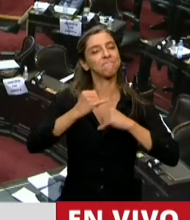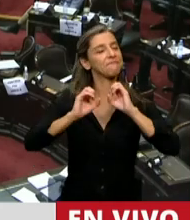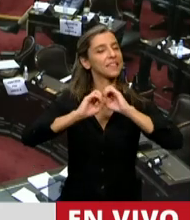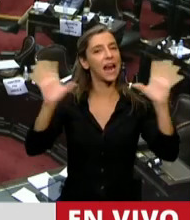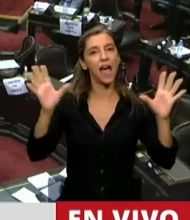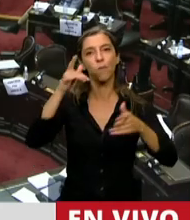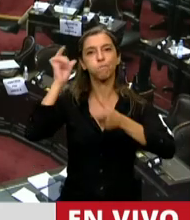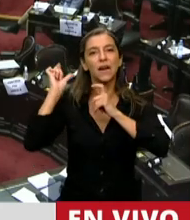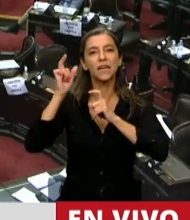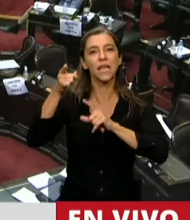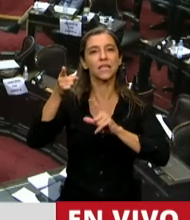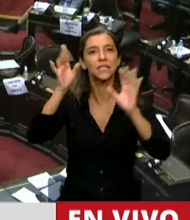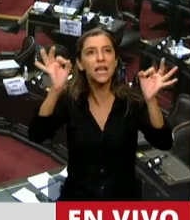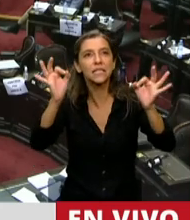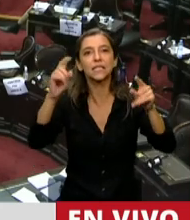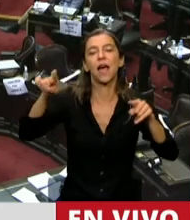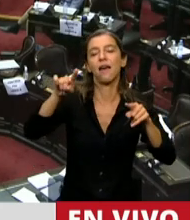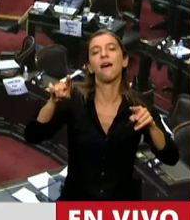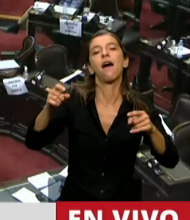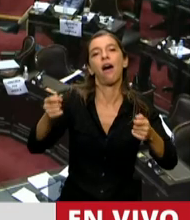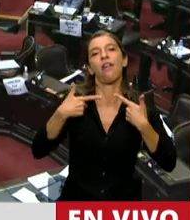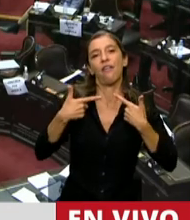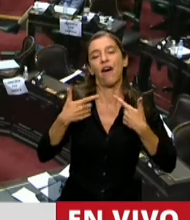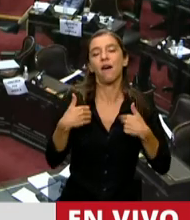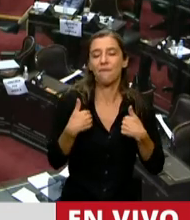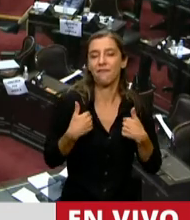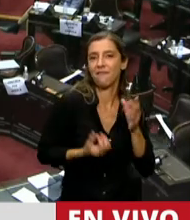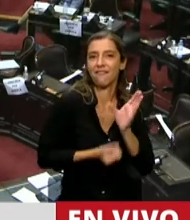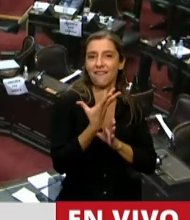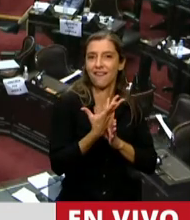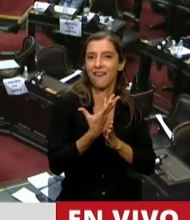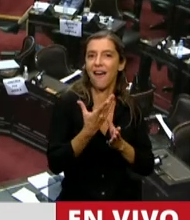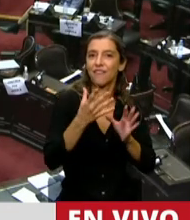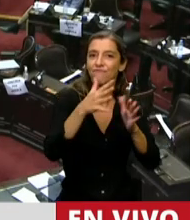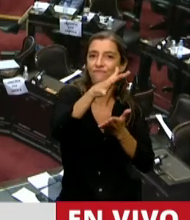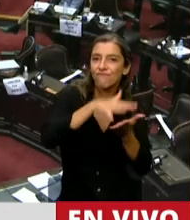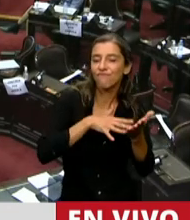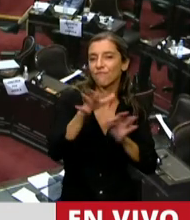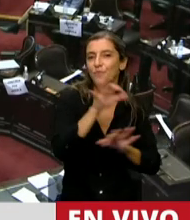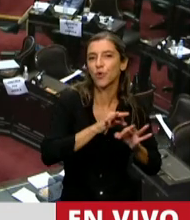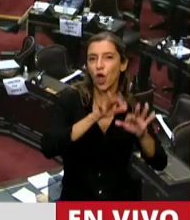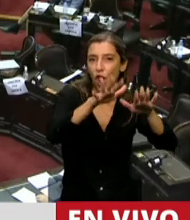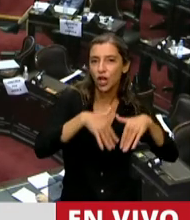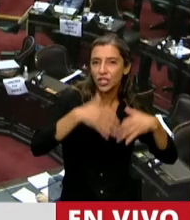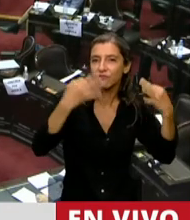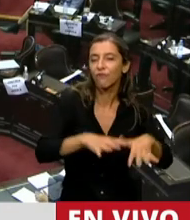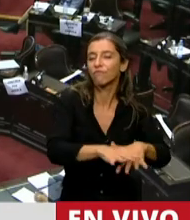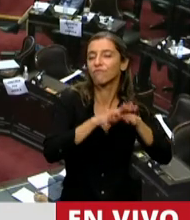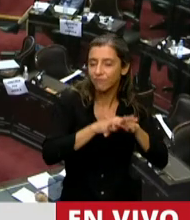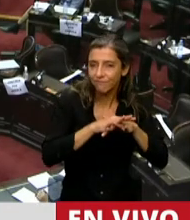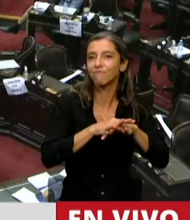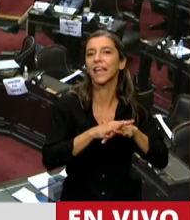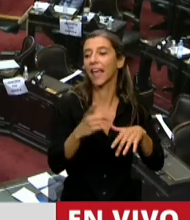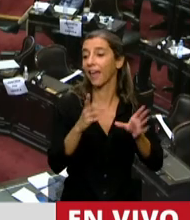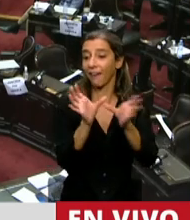su experiencia para que nosotros hoy podamos tener una ley que tenga consenso político y tenga consistencia